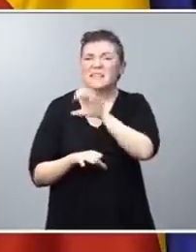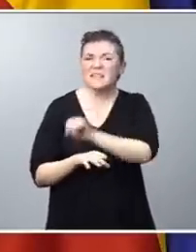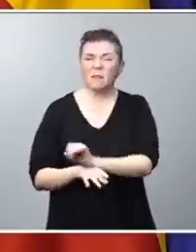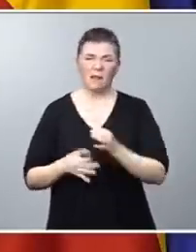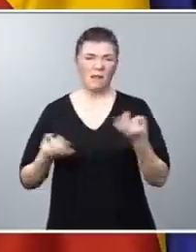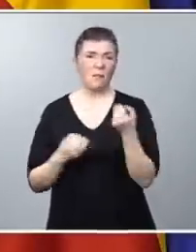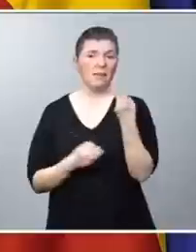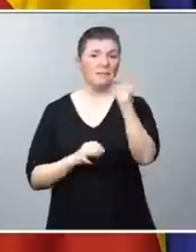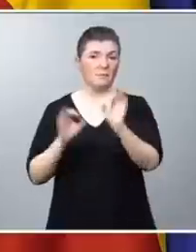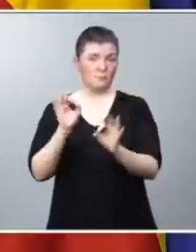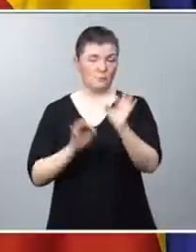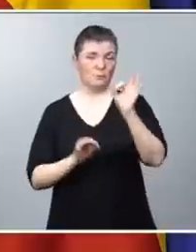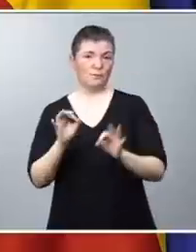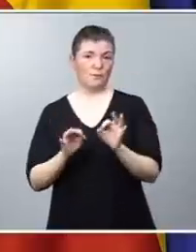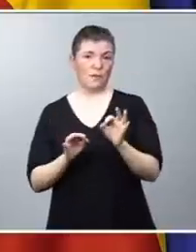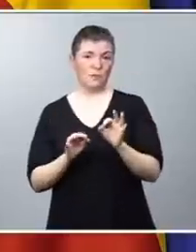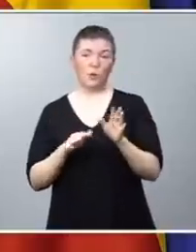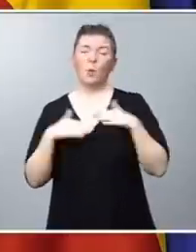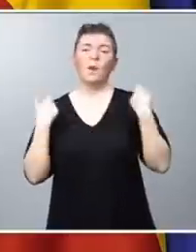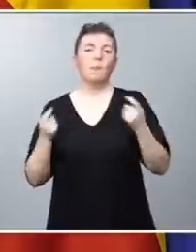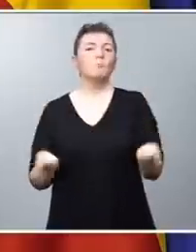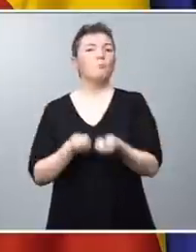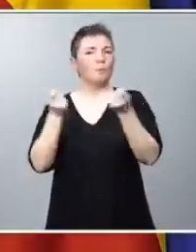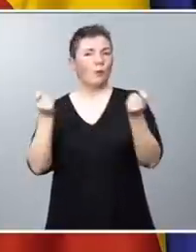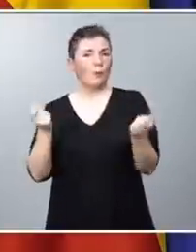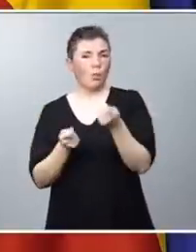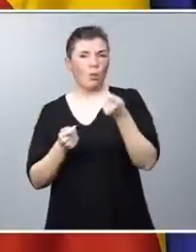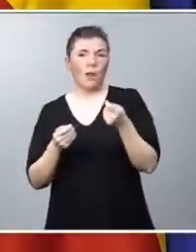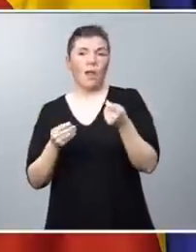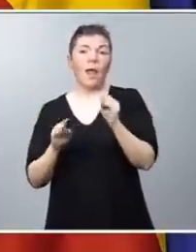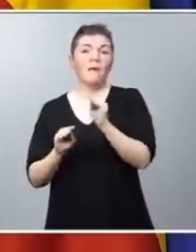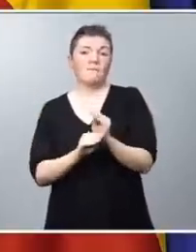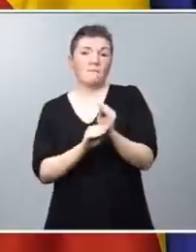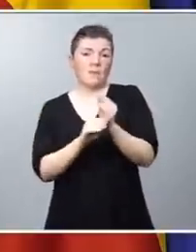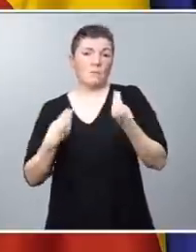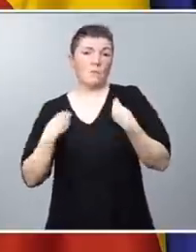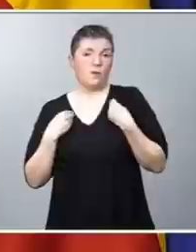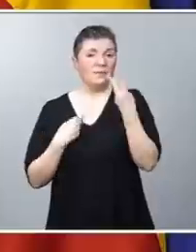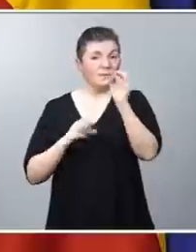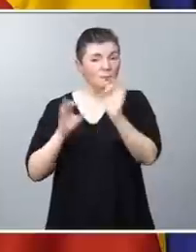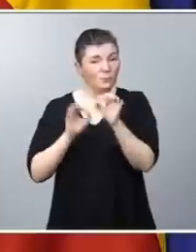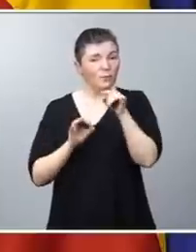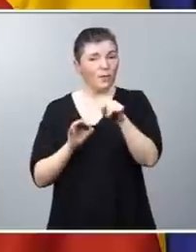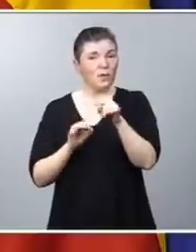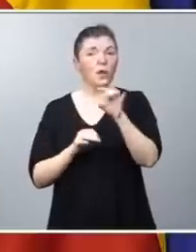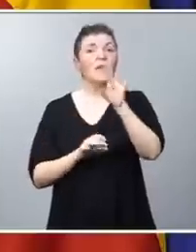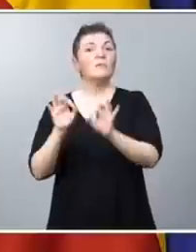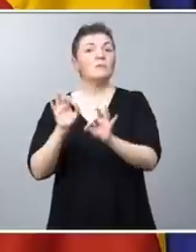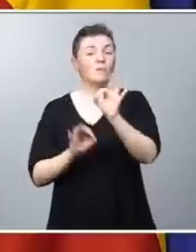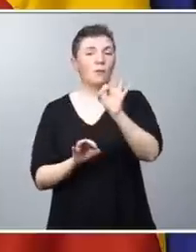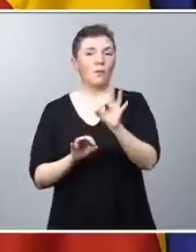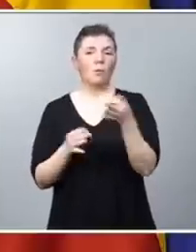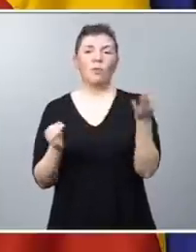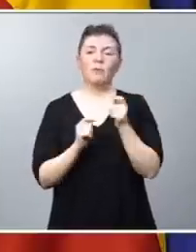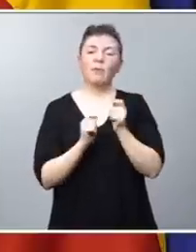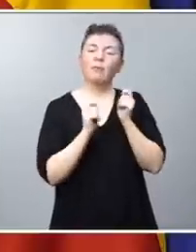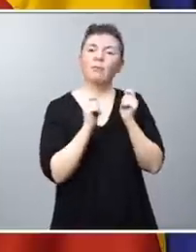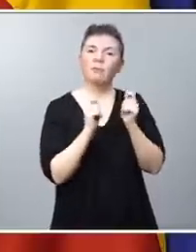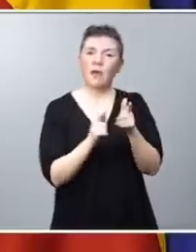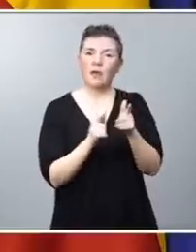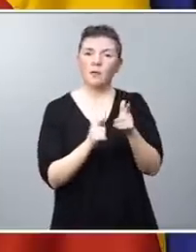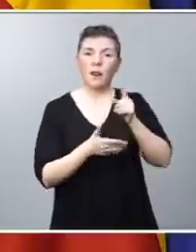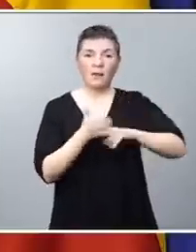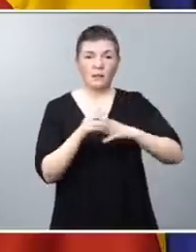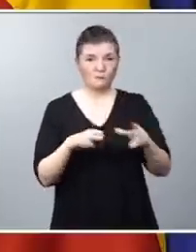% de cualquier promoción a vivienda protegida y que de ese 30%, el 15% tenga que ir destinado alquiler social,